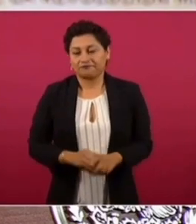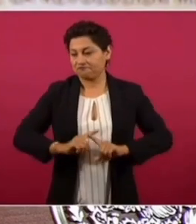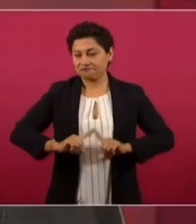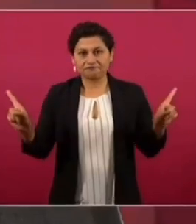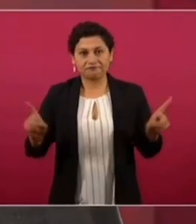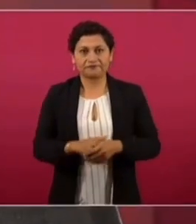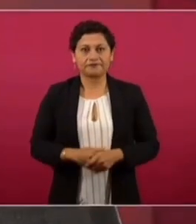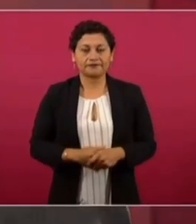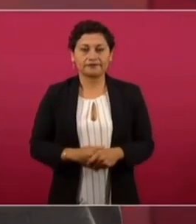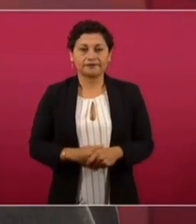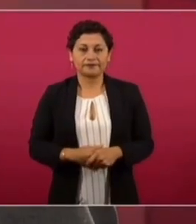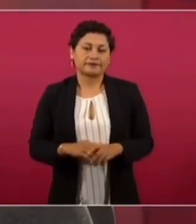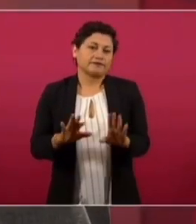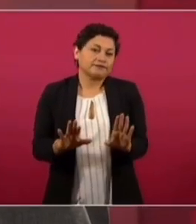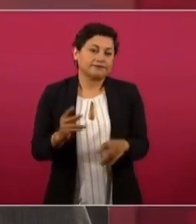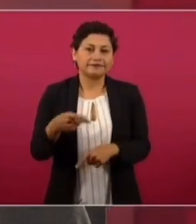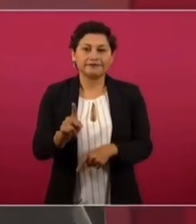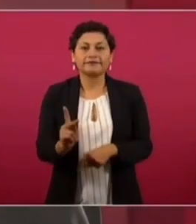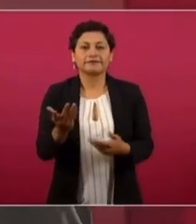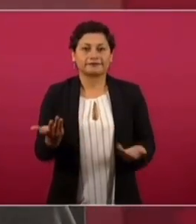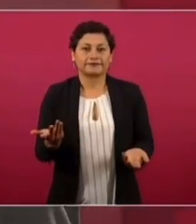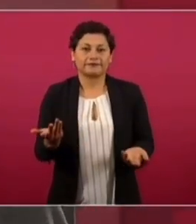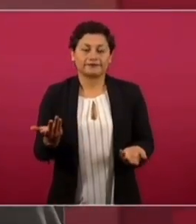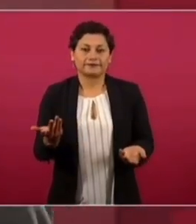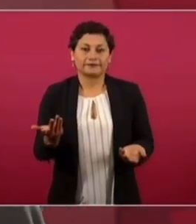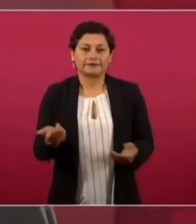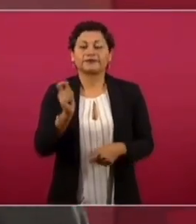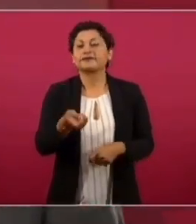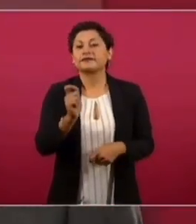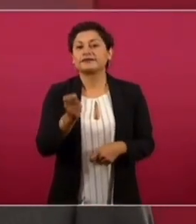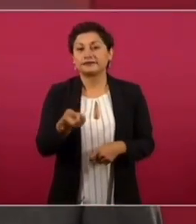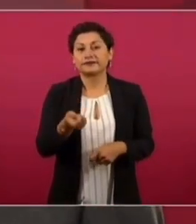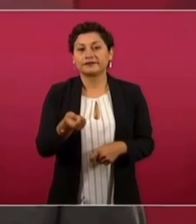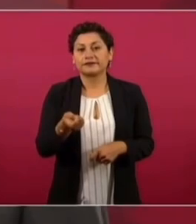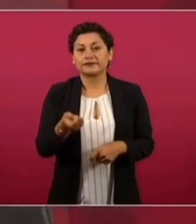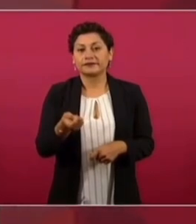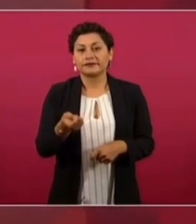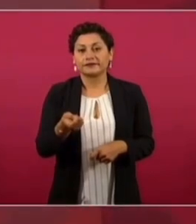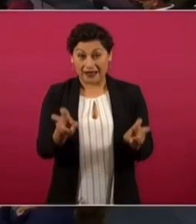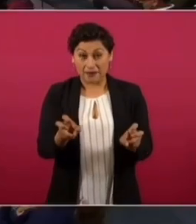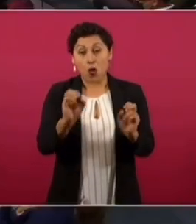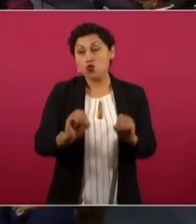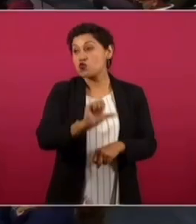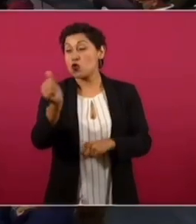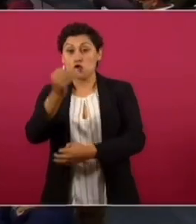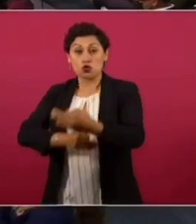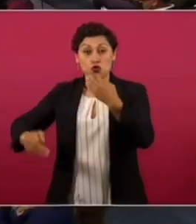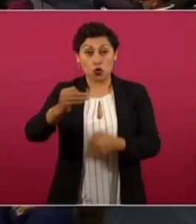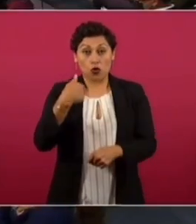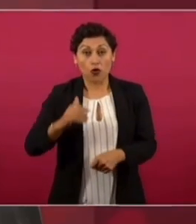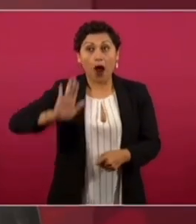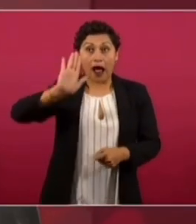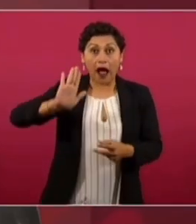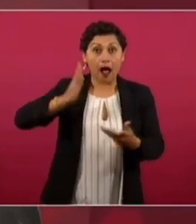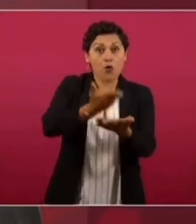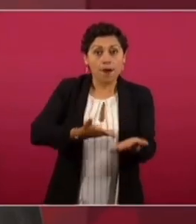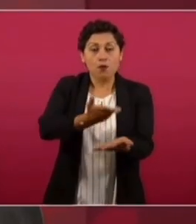Completamente distinta. Nada más que, no todo tiene que ser por iniciativa del presidente. Yo mando obedeciendo.